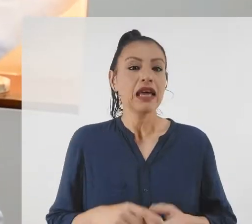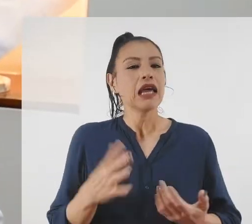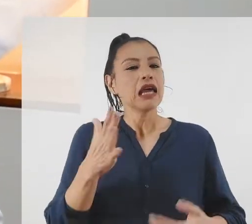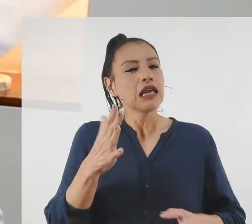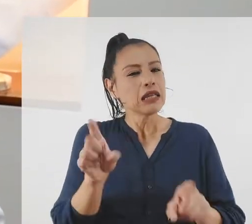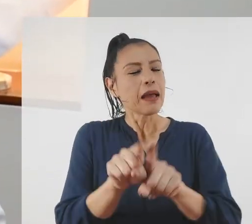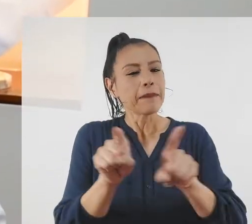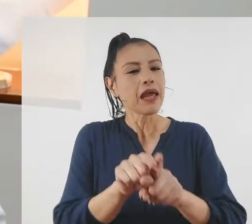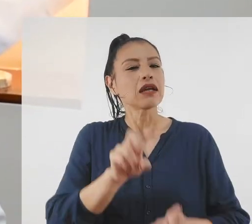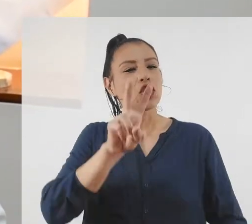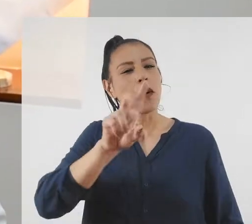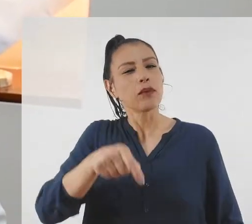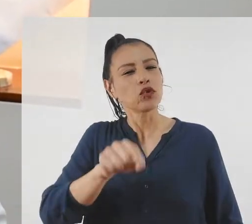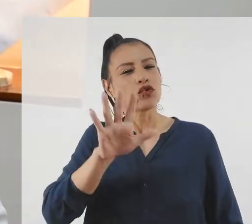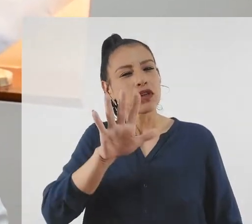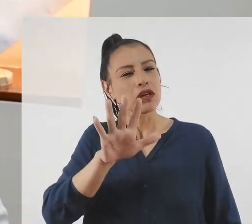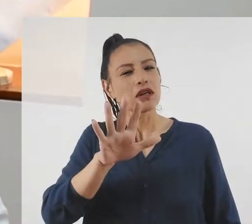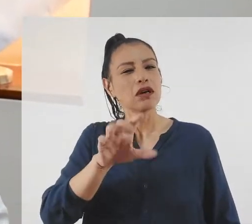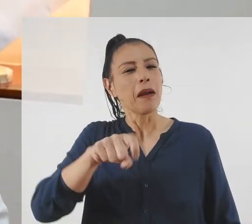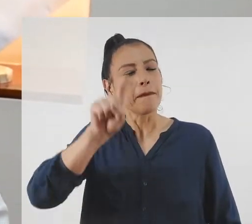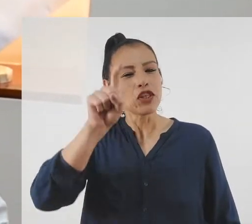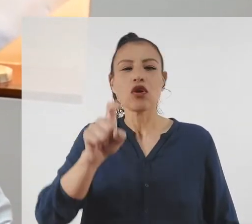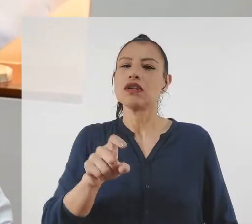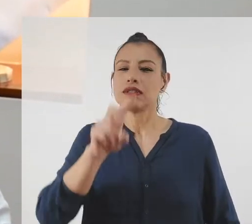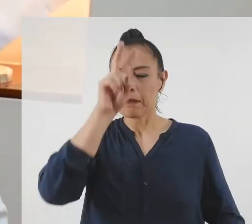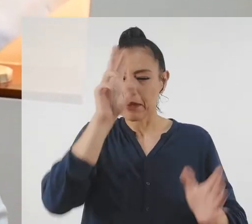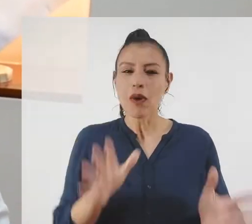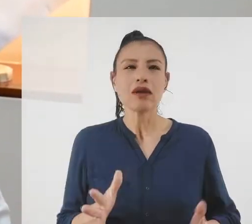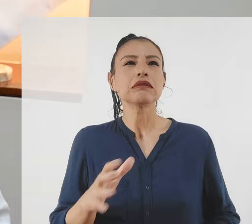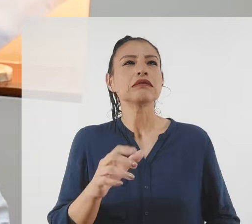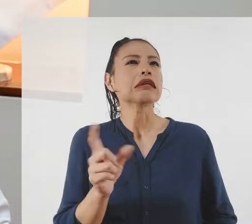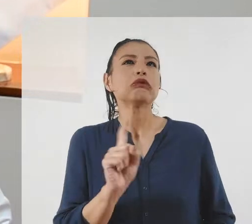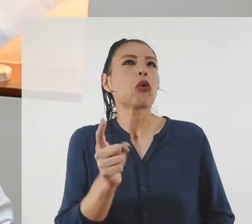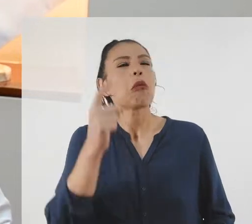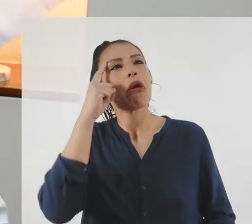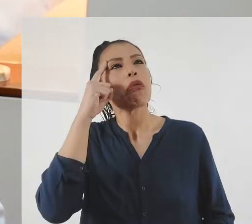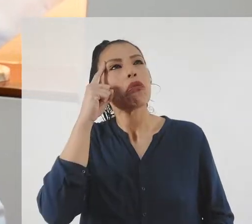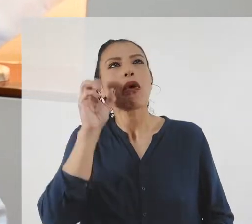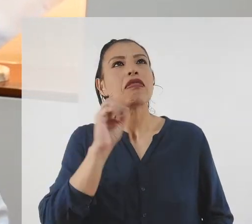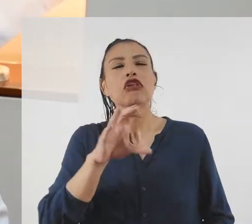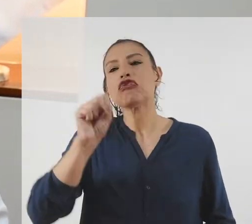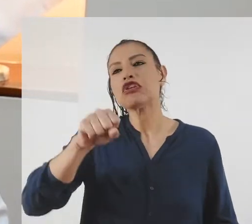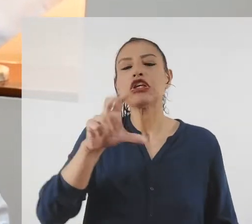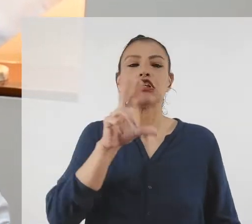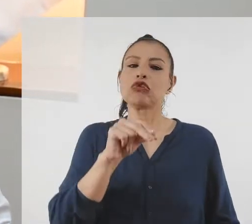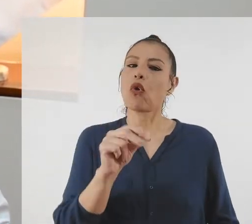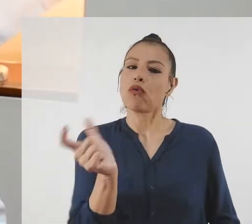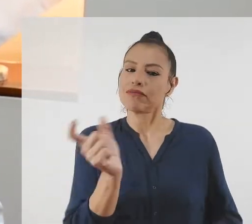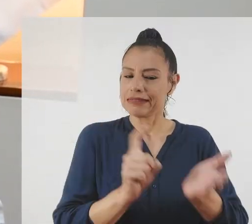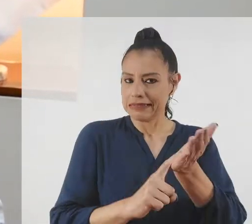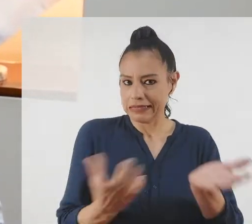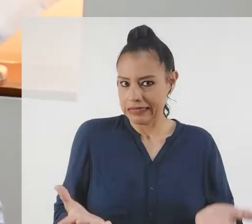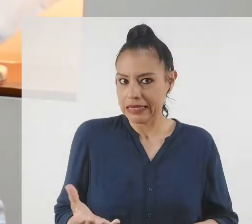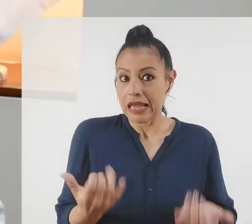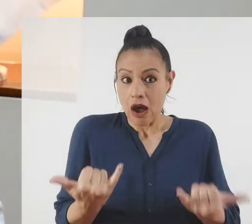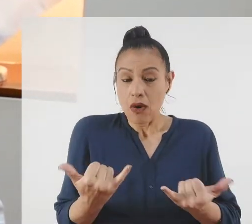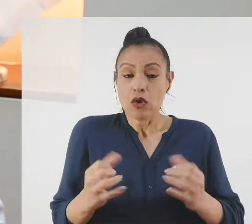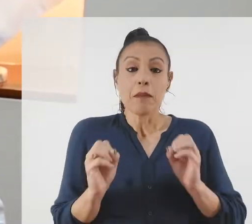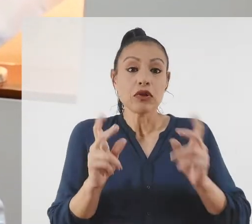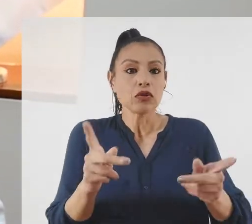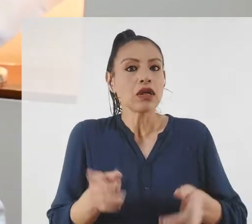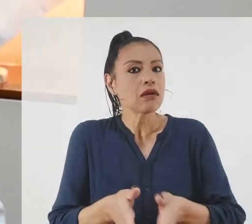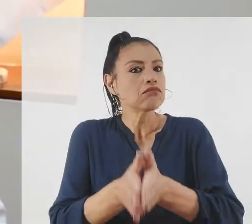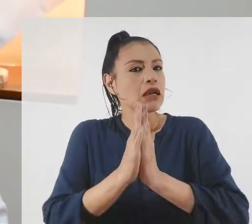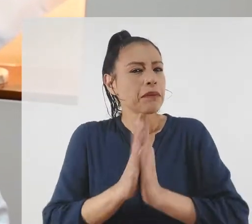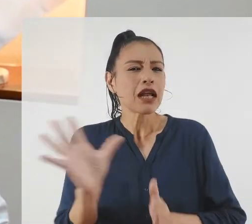,5 millones de ciudadanos que aún todavía no han considerado, es decir, no han puesto nada en el DNI, y es una oportunidad para invocar